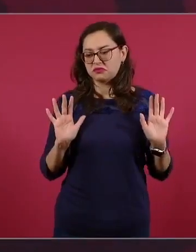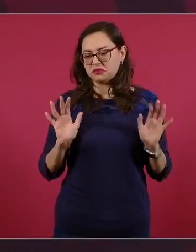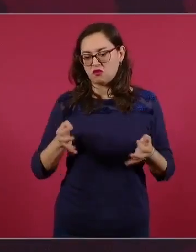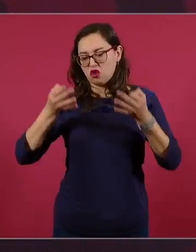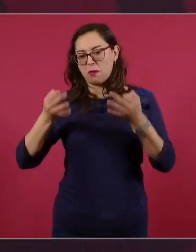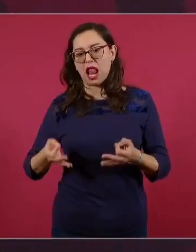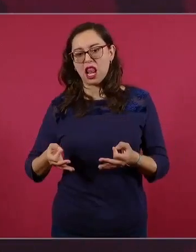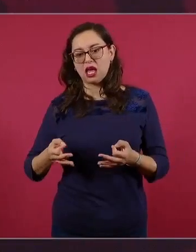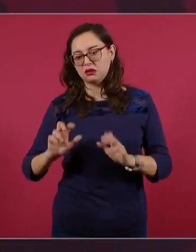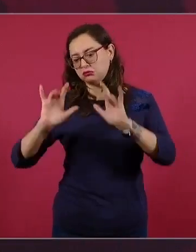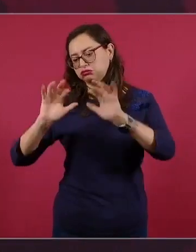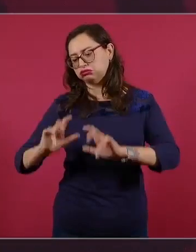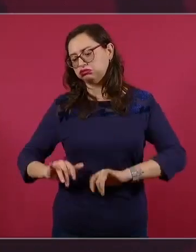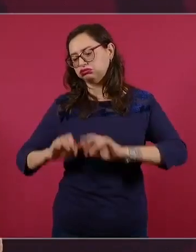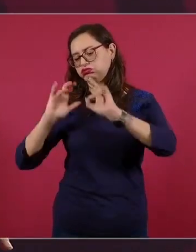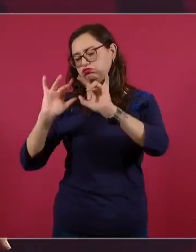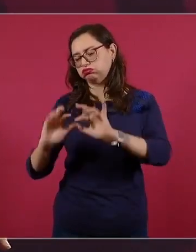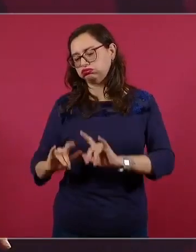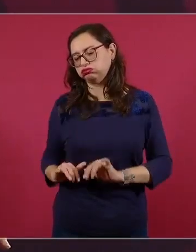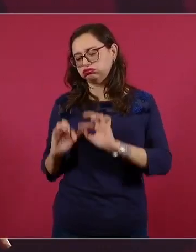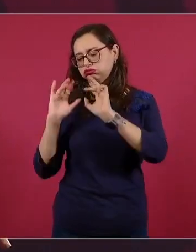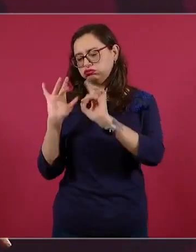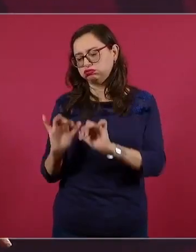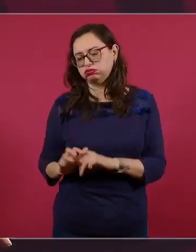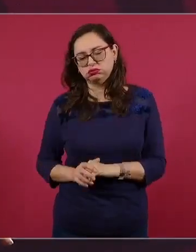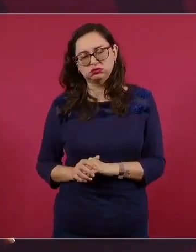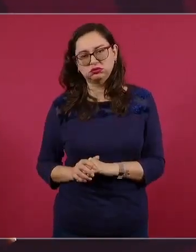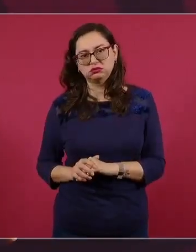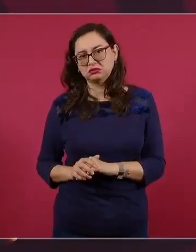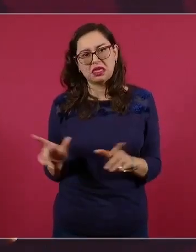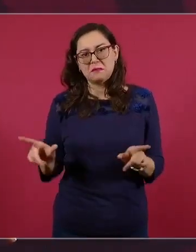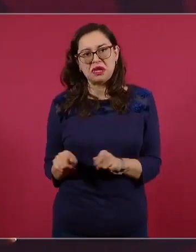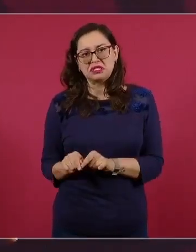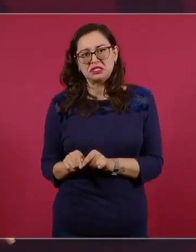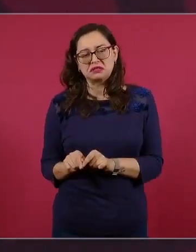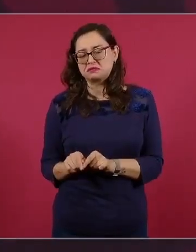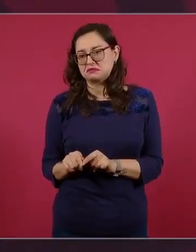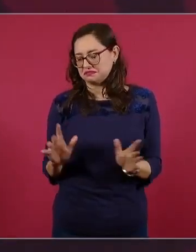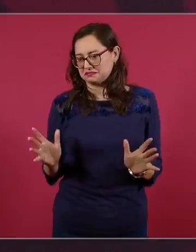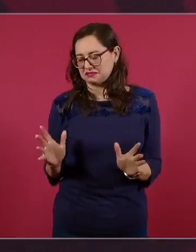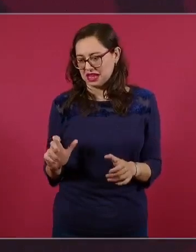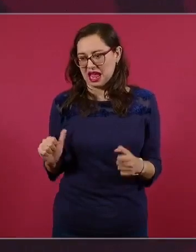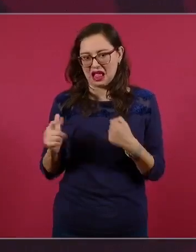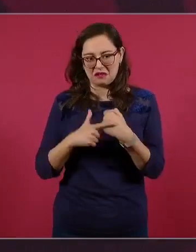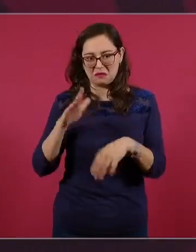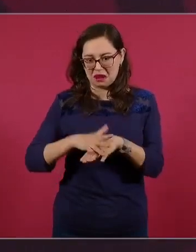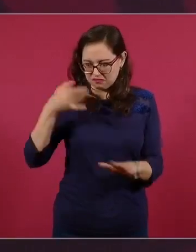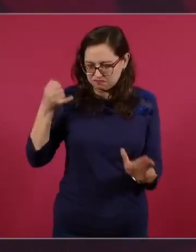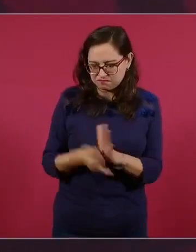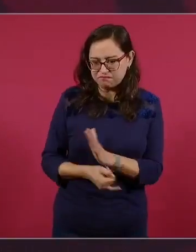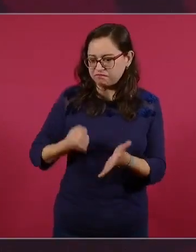sin tener realmente un papel